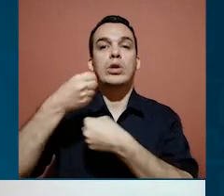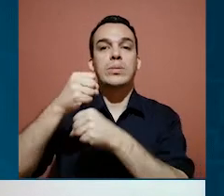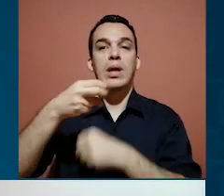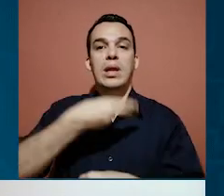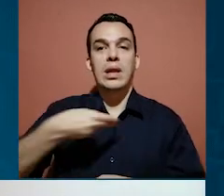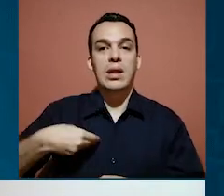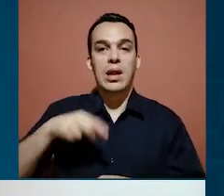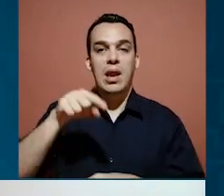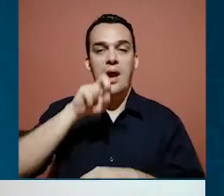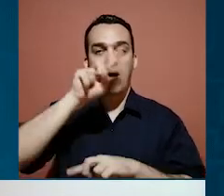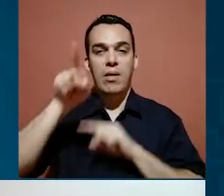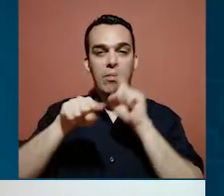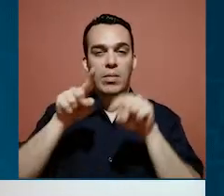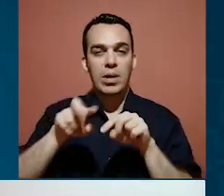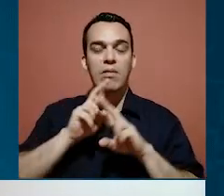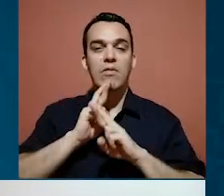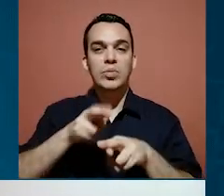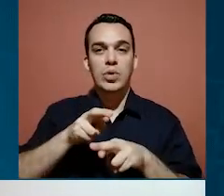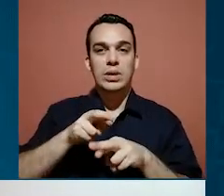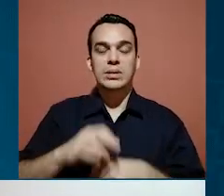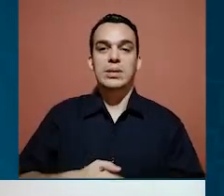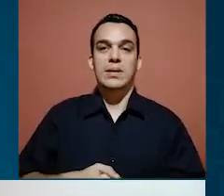La respuesta en la trivia histórica.